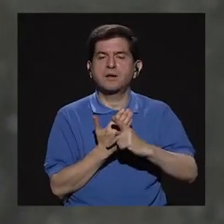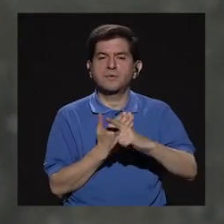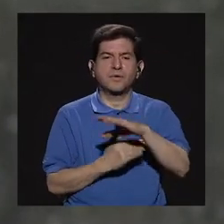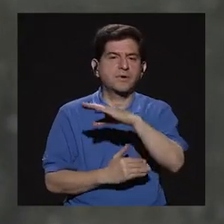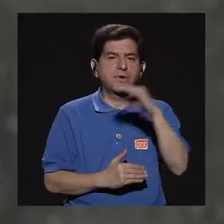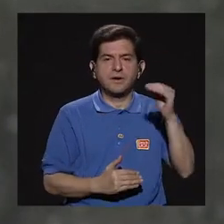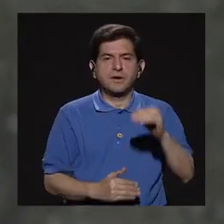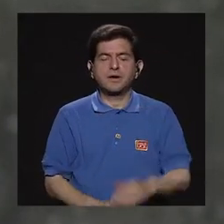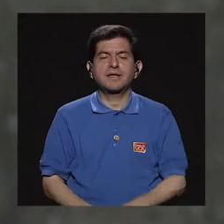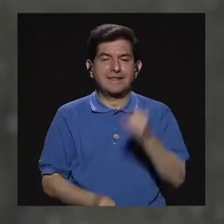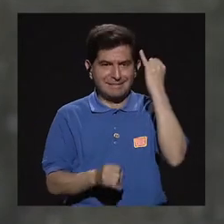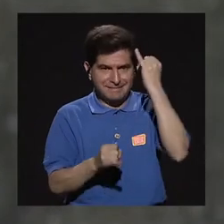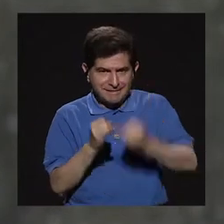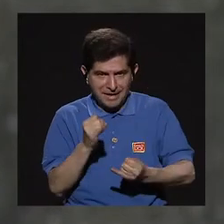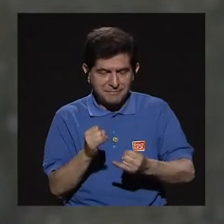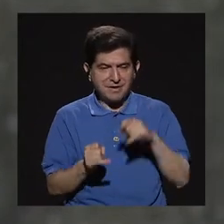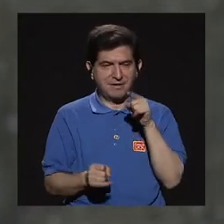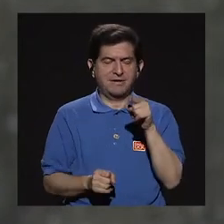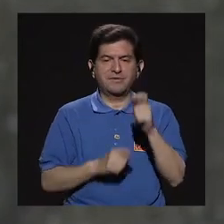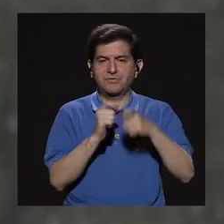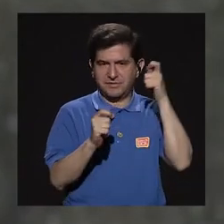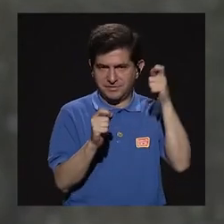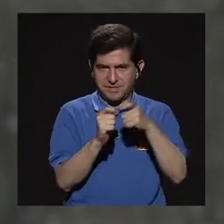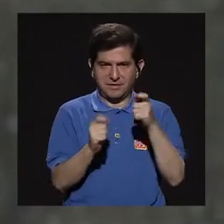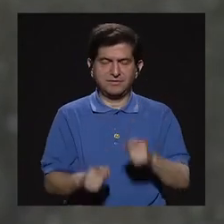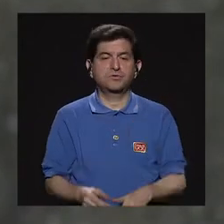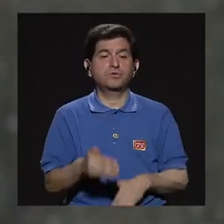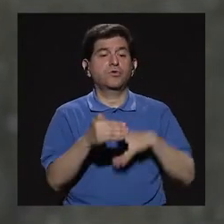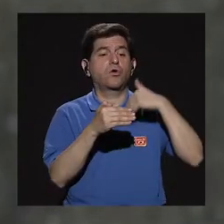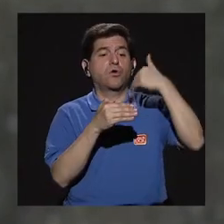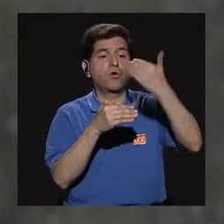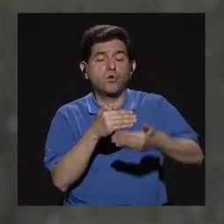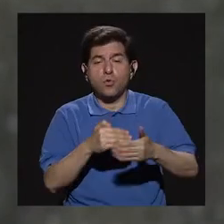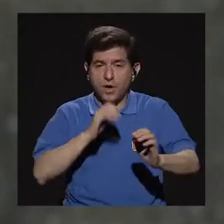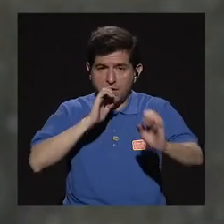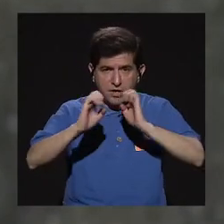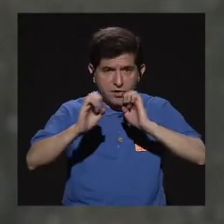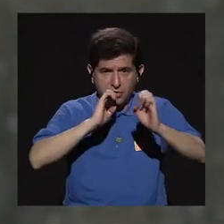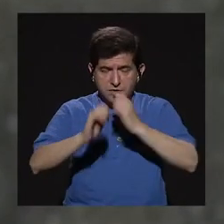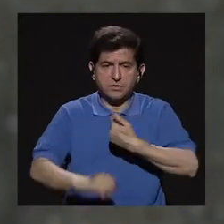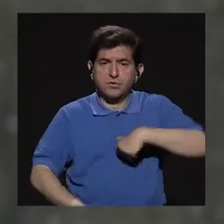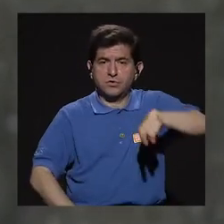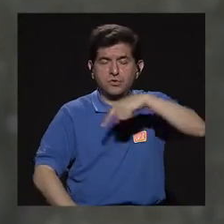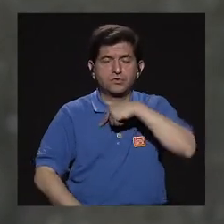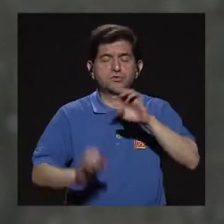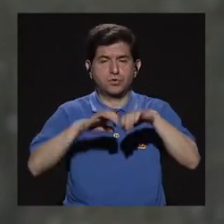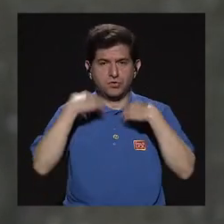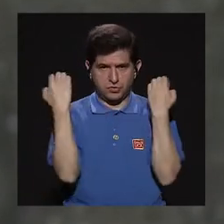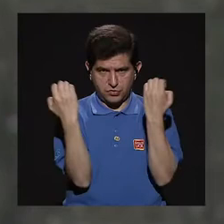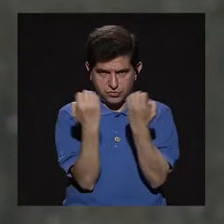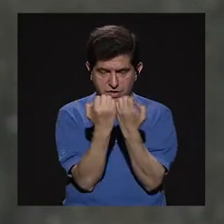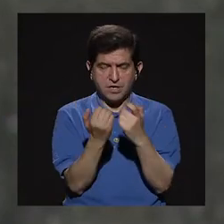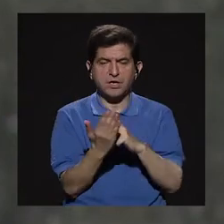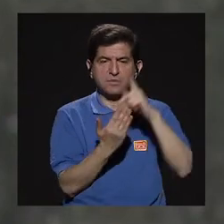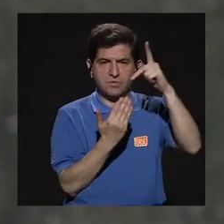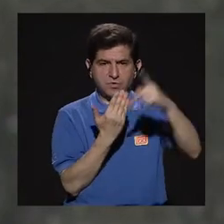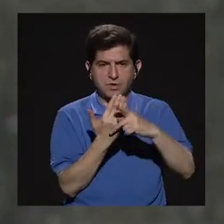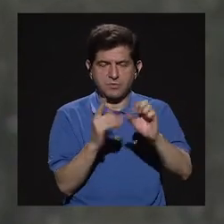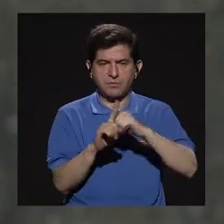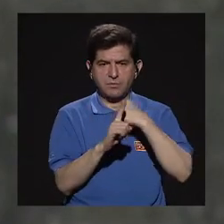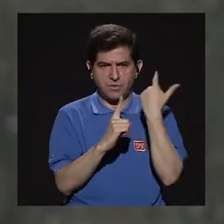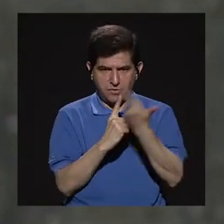y con concluir ese programa. Entonces, después de estas entrevistas, nosotros como equipo, digamos, de los programas sociales,